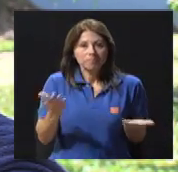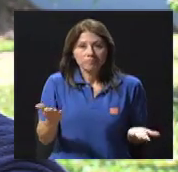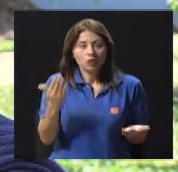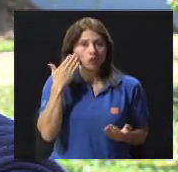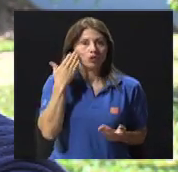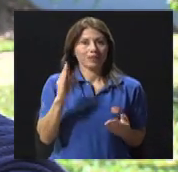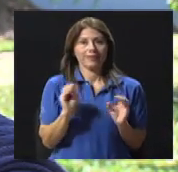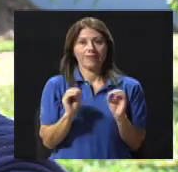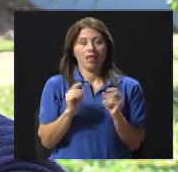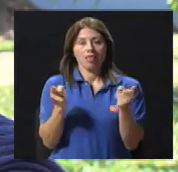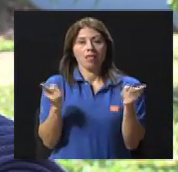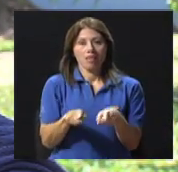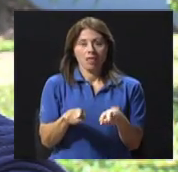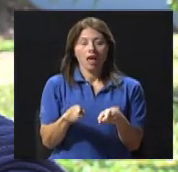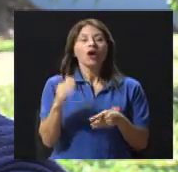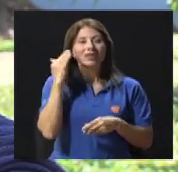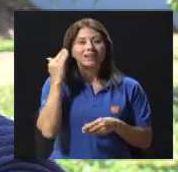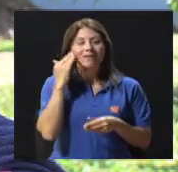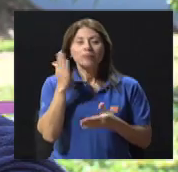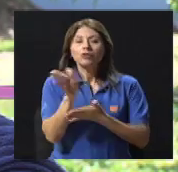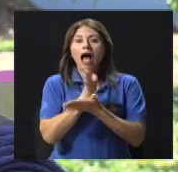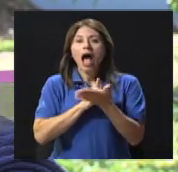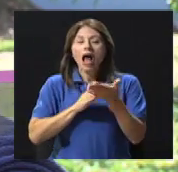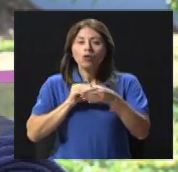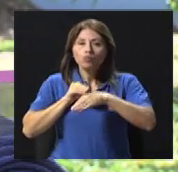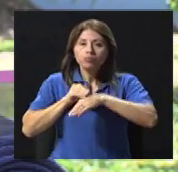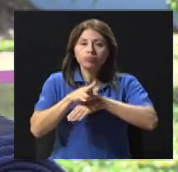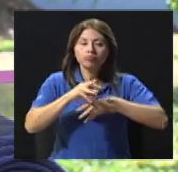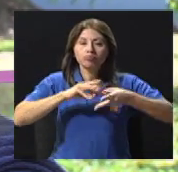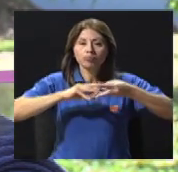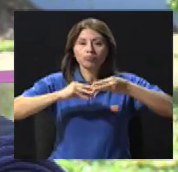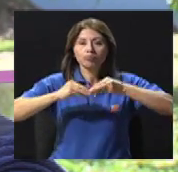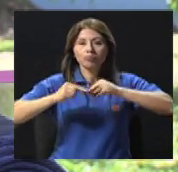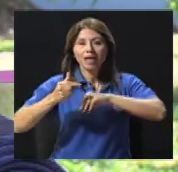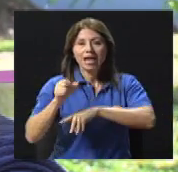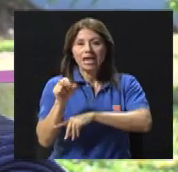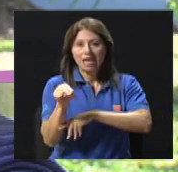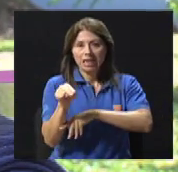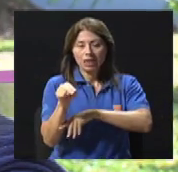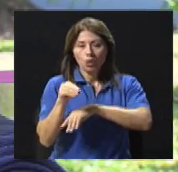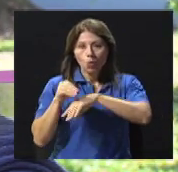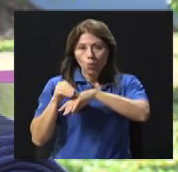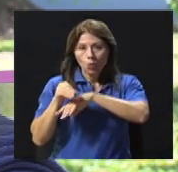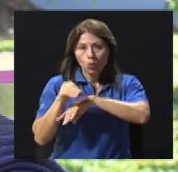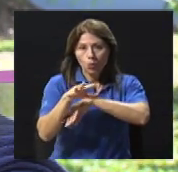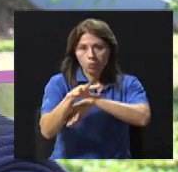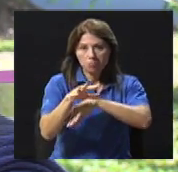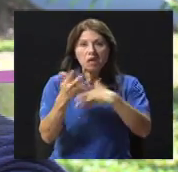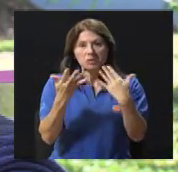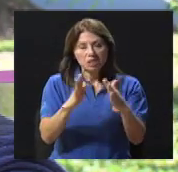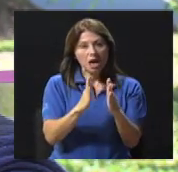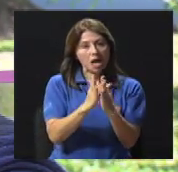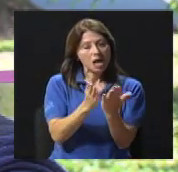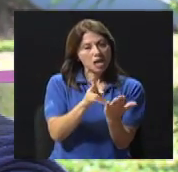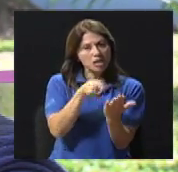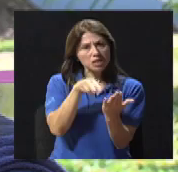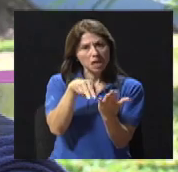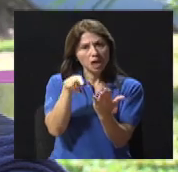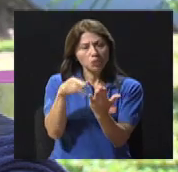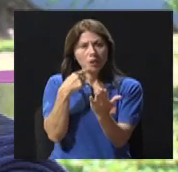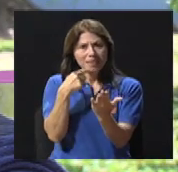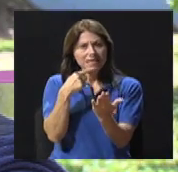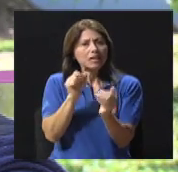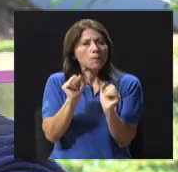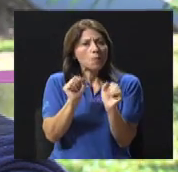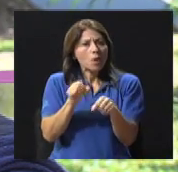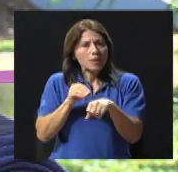comportamiento genético, podría en un 40% hablar de la literatura. La literatura, que podría haber un comportamiento genético,